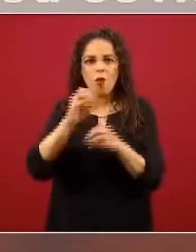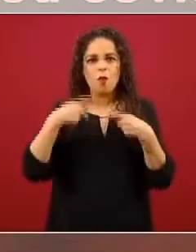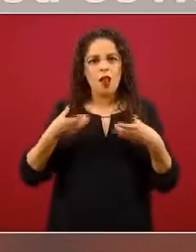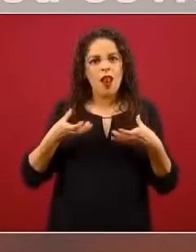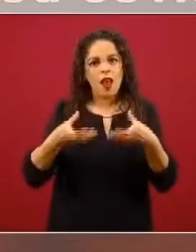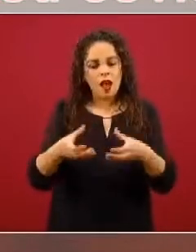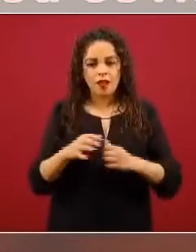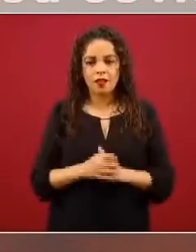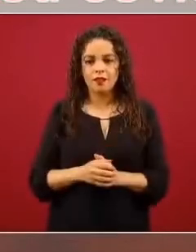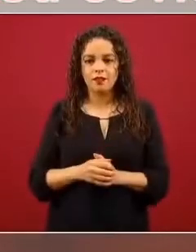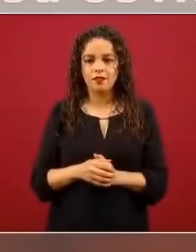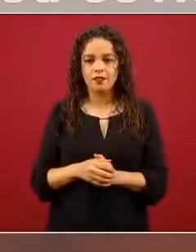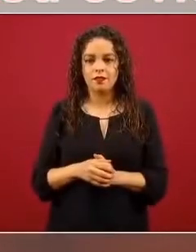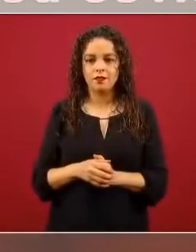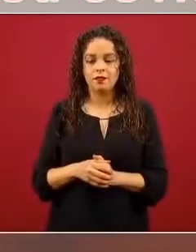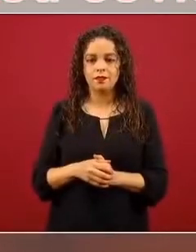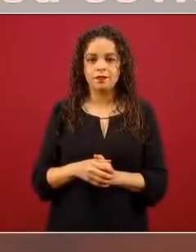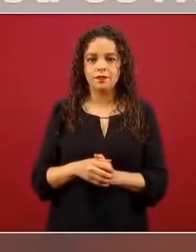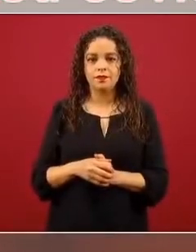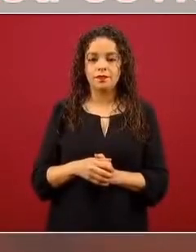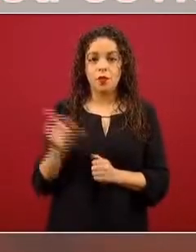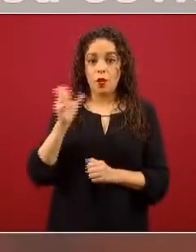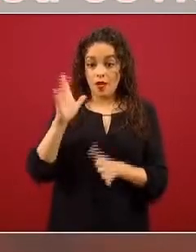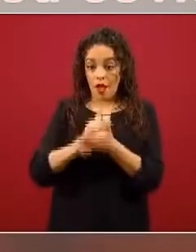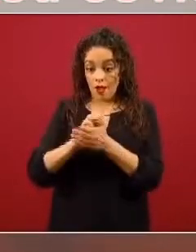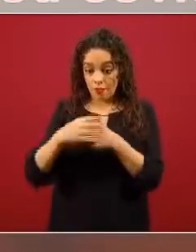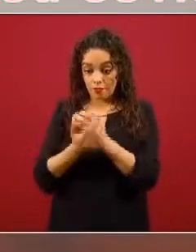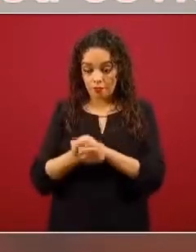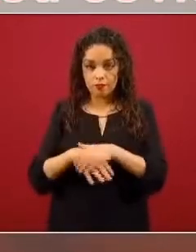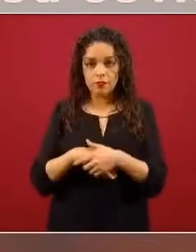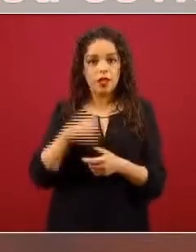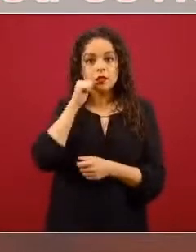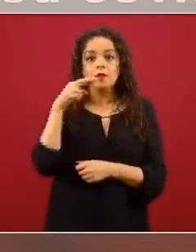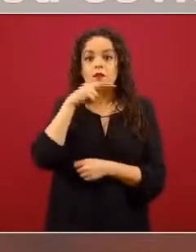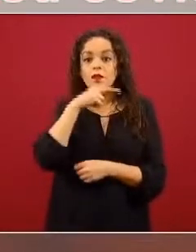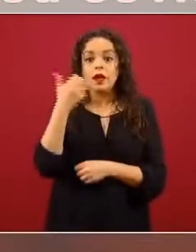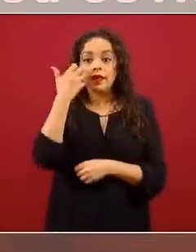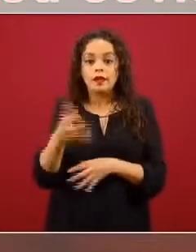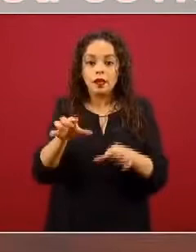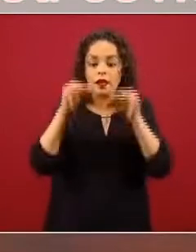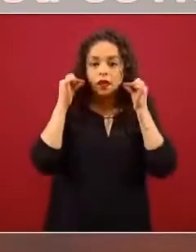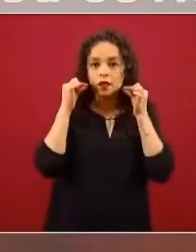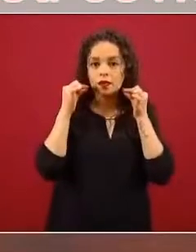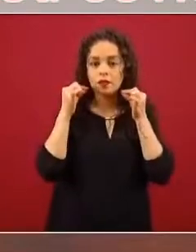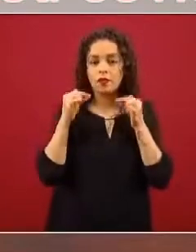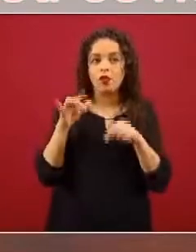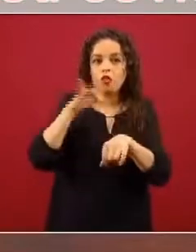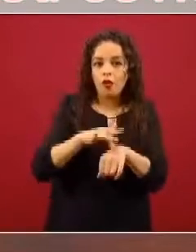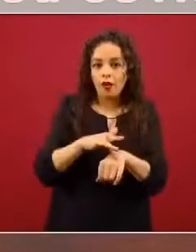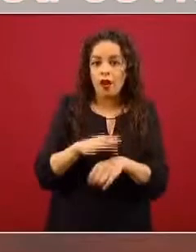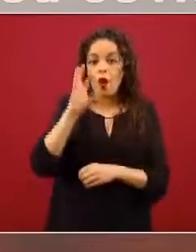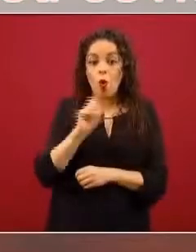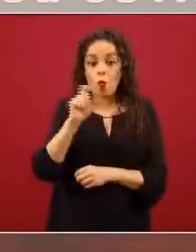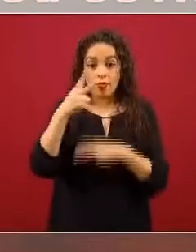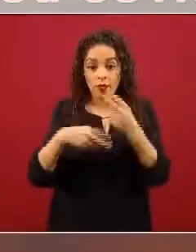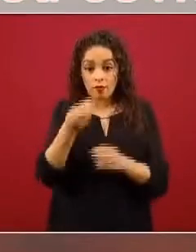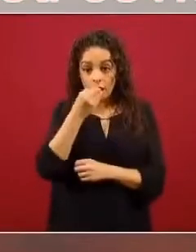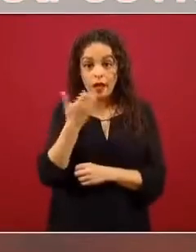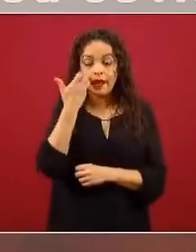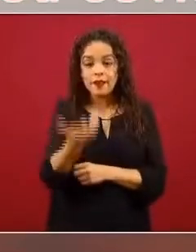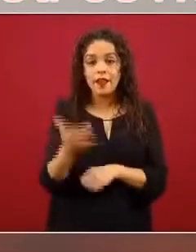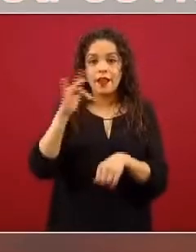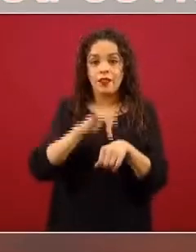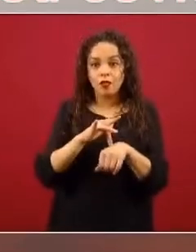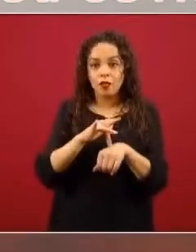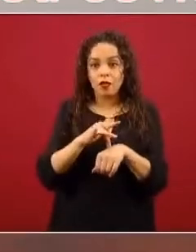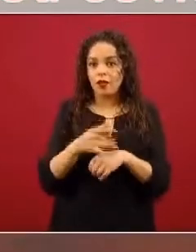inmediatamente quieren tocarlo y quitárselo de enfrente. O lo manipulan. O van a comer, traen la mascarilla, quieren comer, moverlo. Y lo primero que hacen